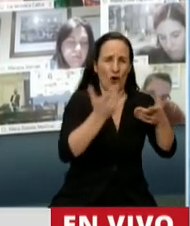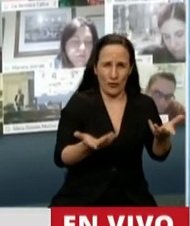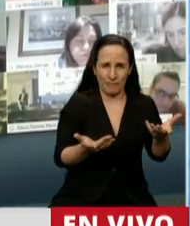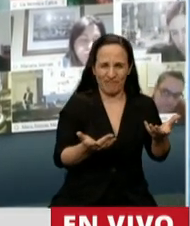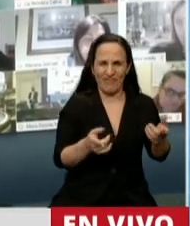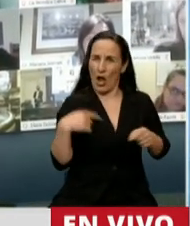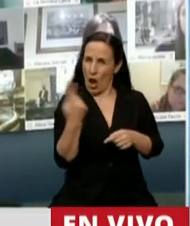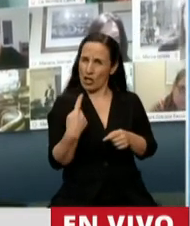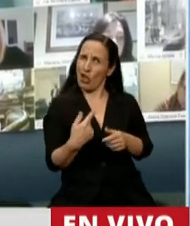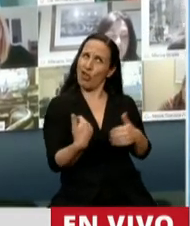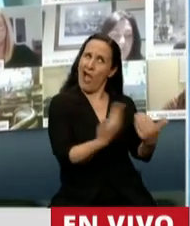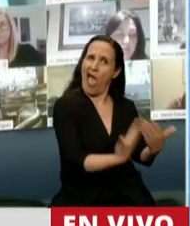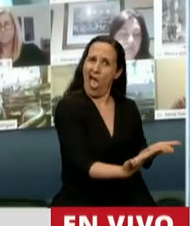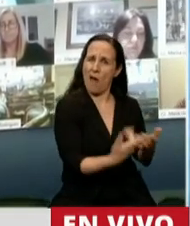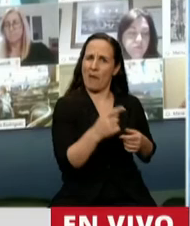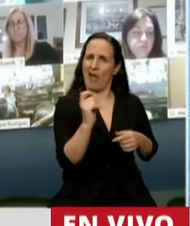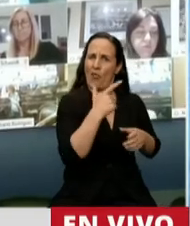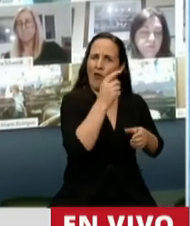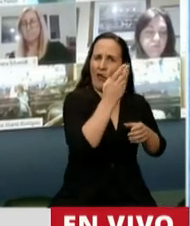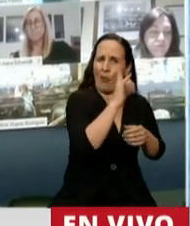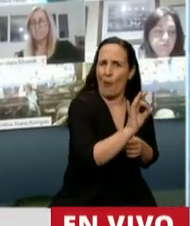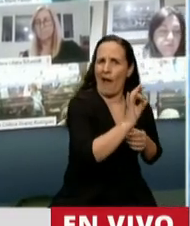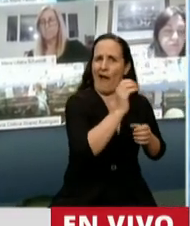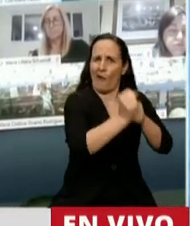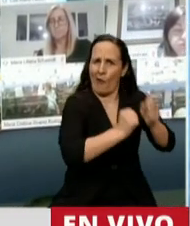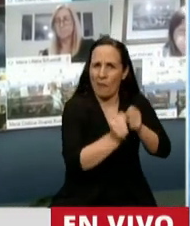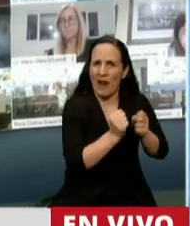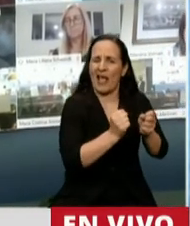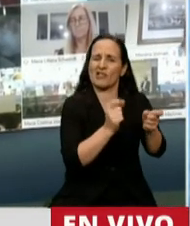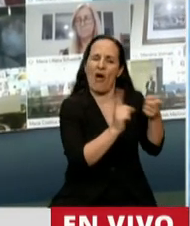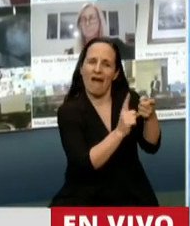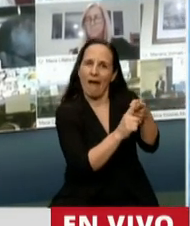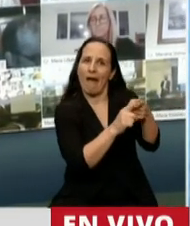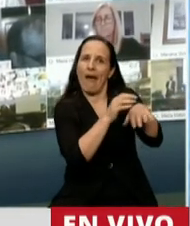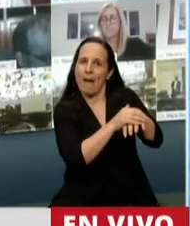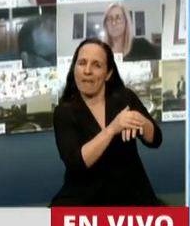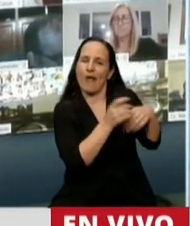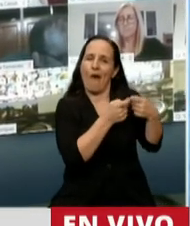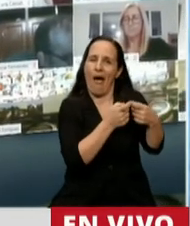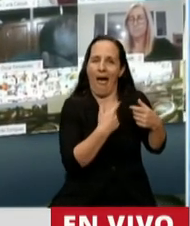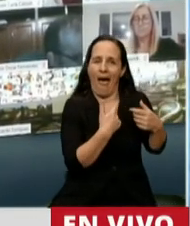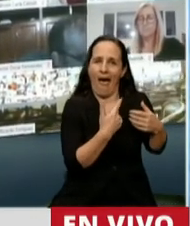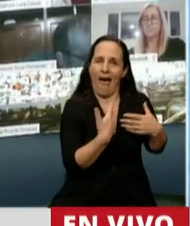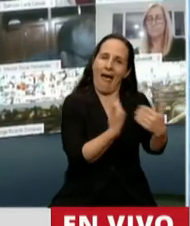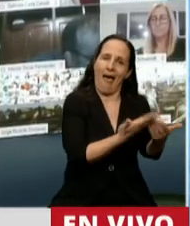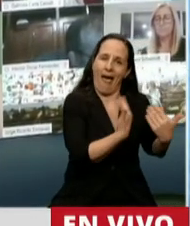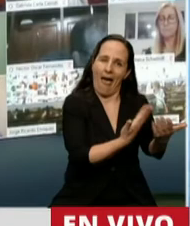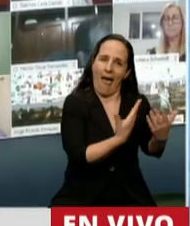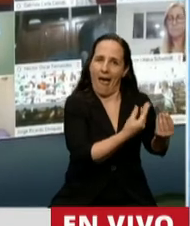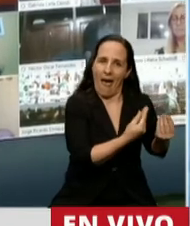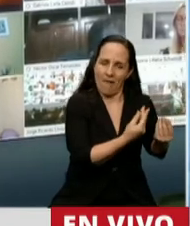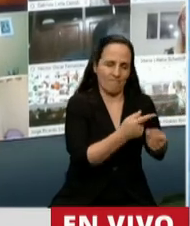financiero, para los primos y amigos empresarios energéticos. Nosotros no gobernamos para un